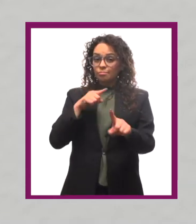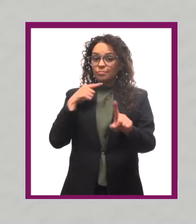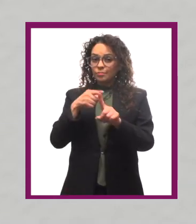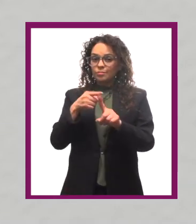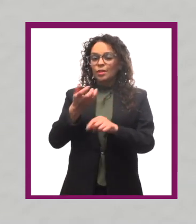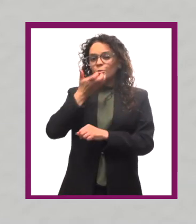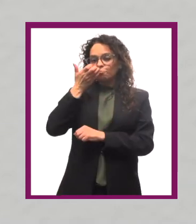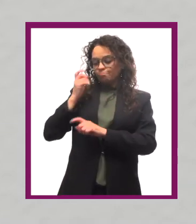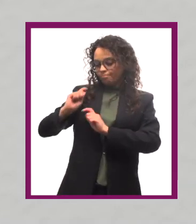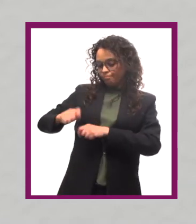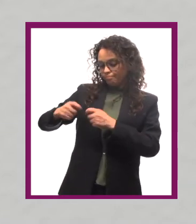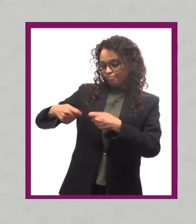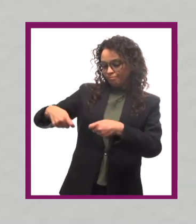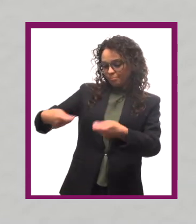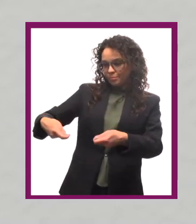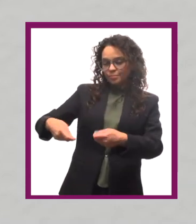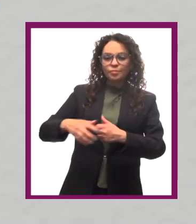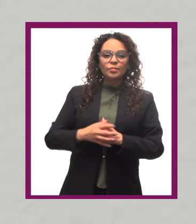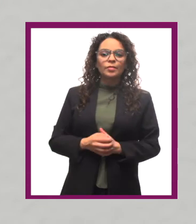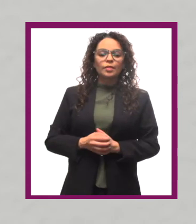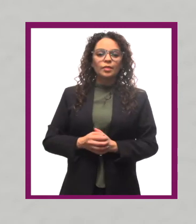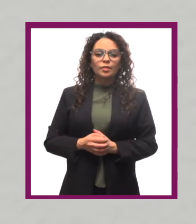Argumento basado en la tradición.